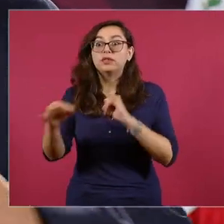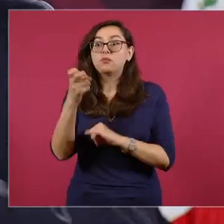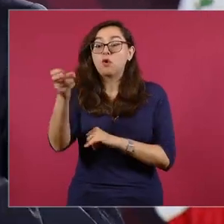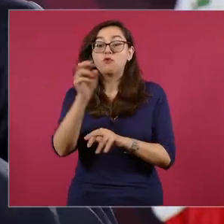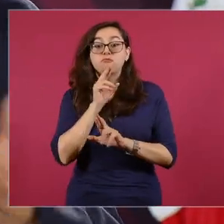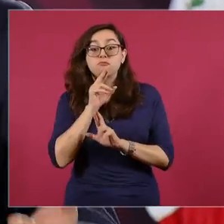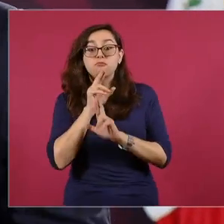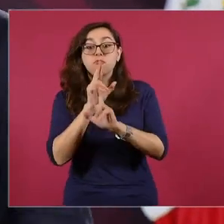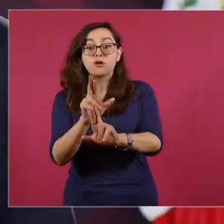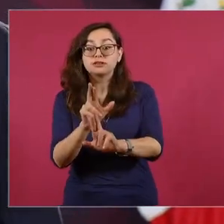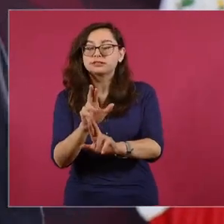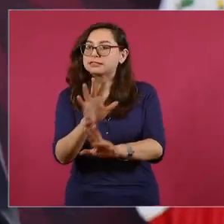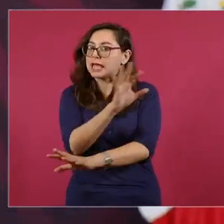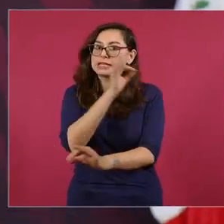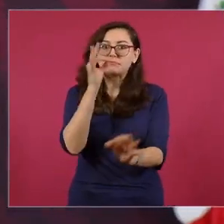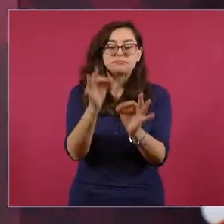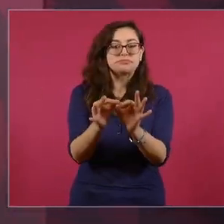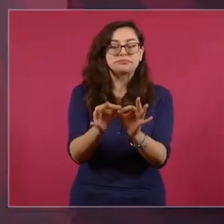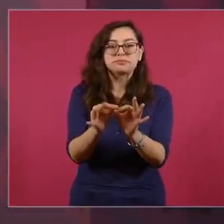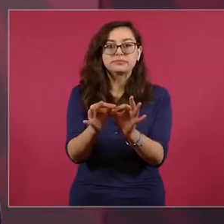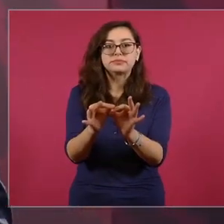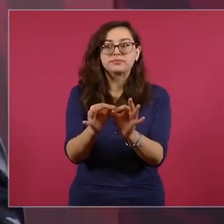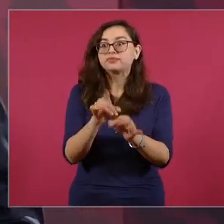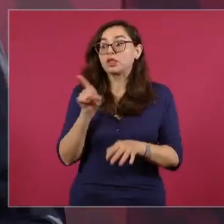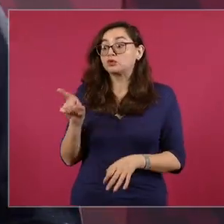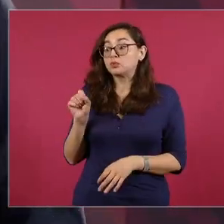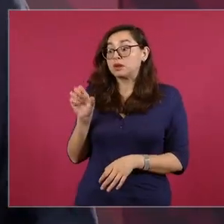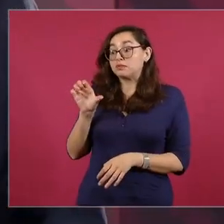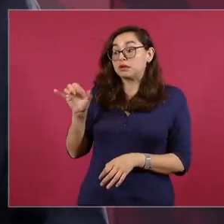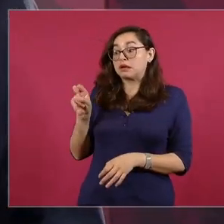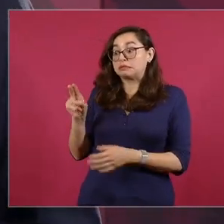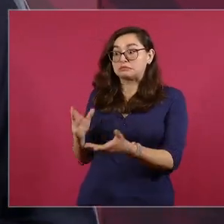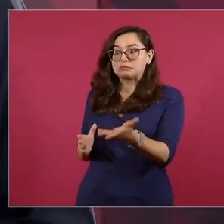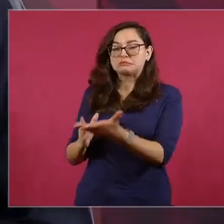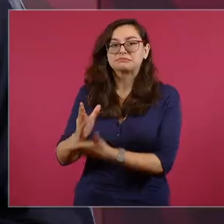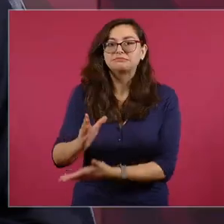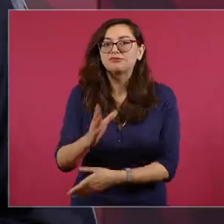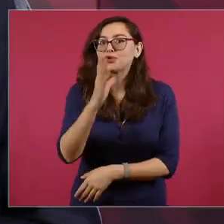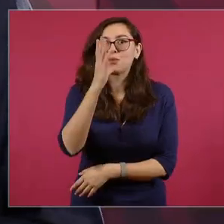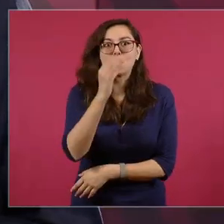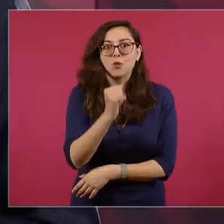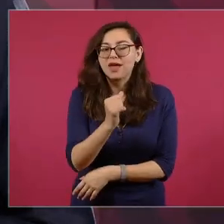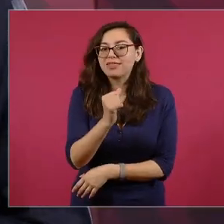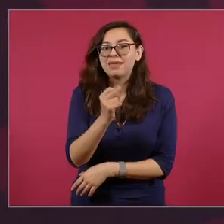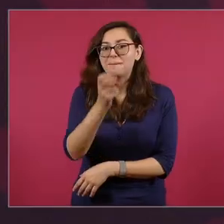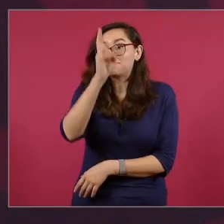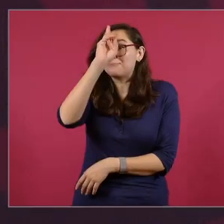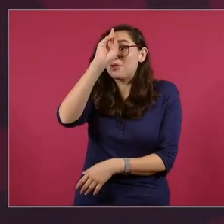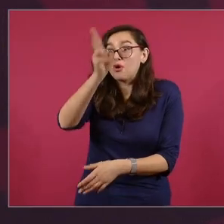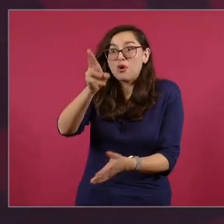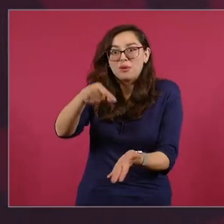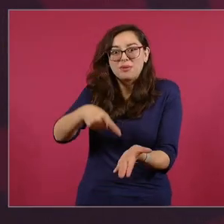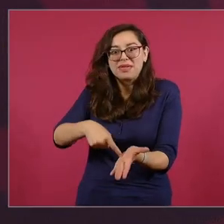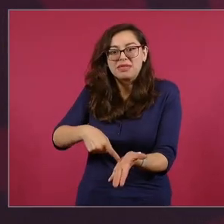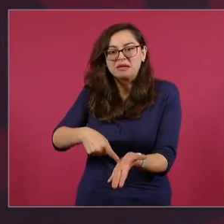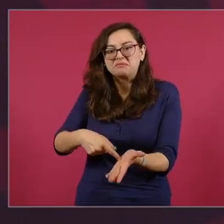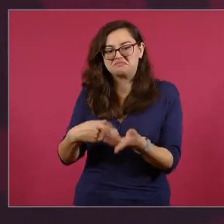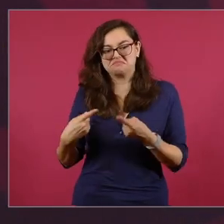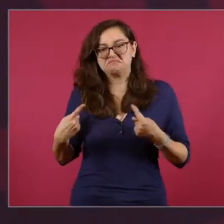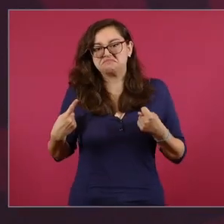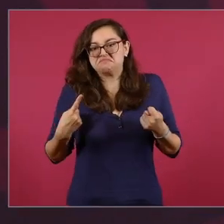pero es parte del nerviosismo, del coraje